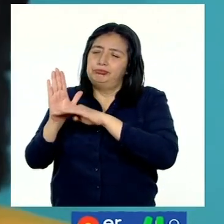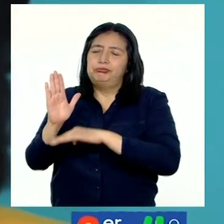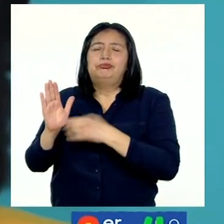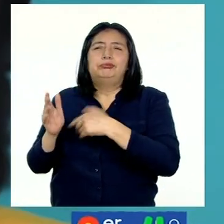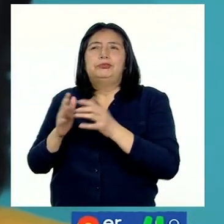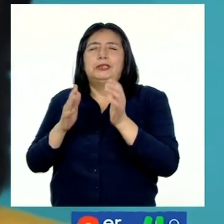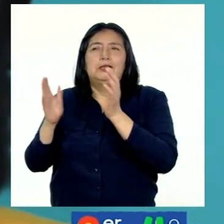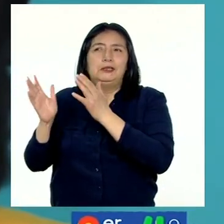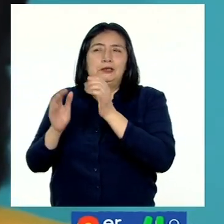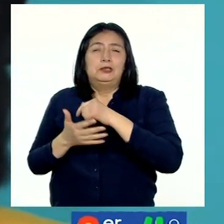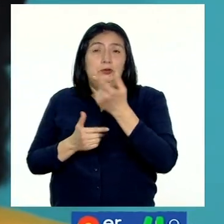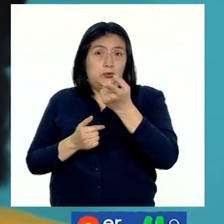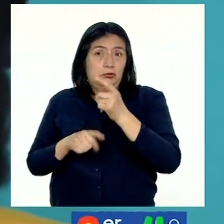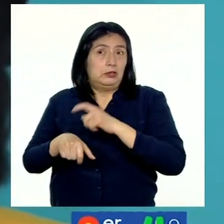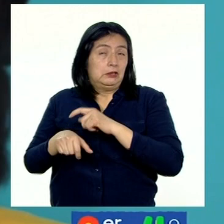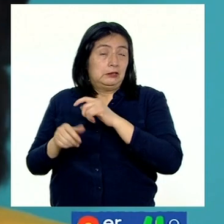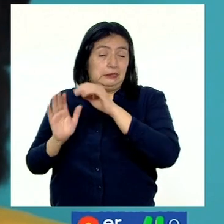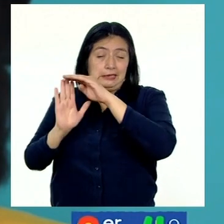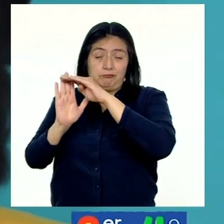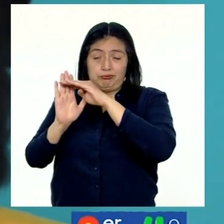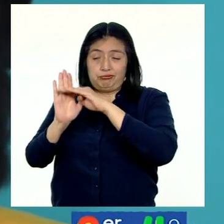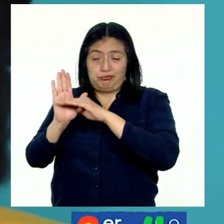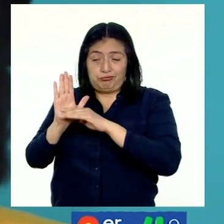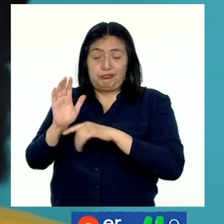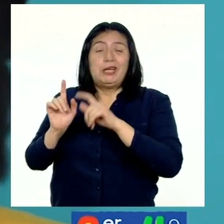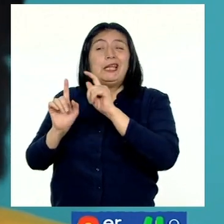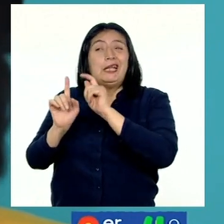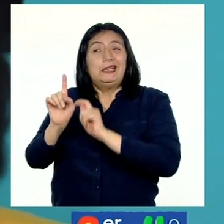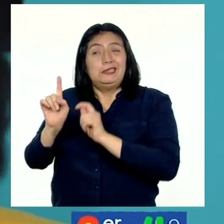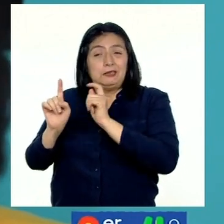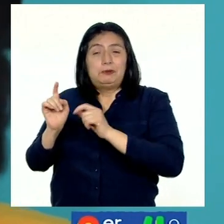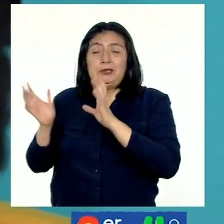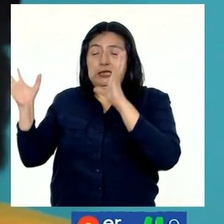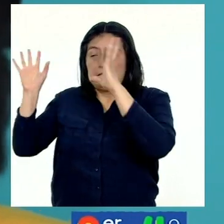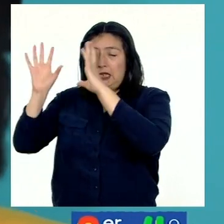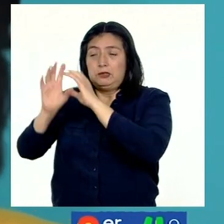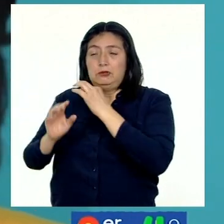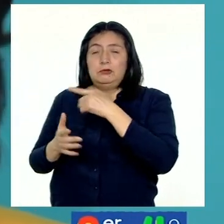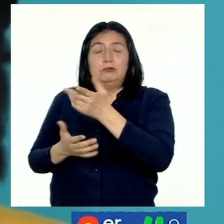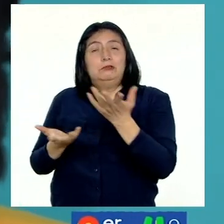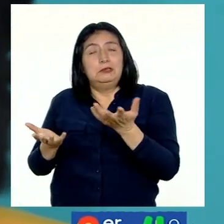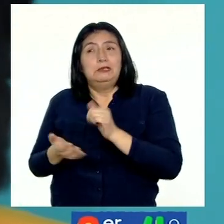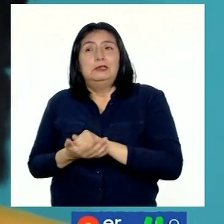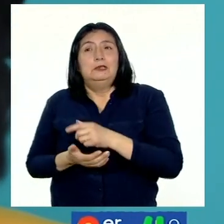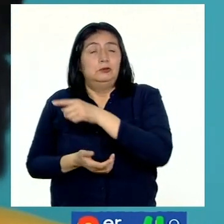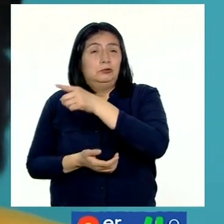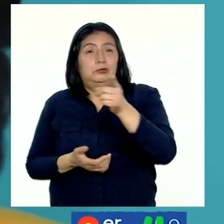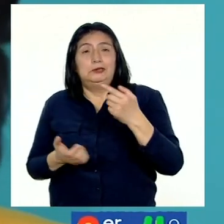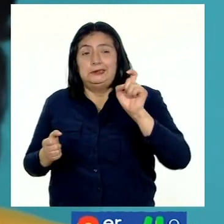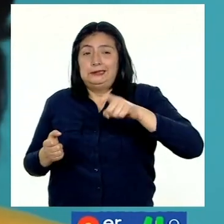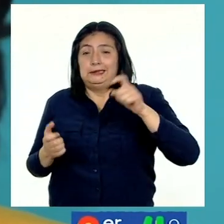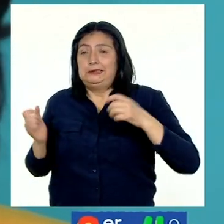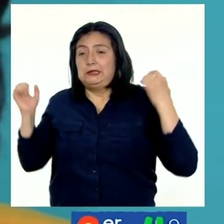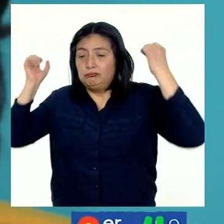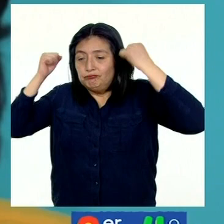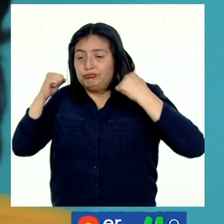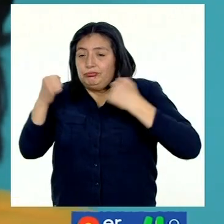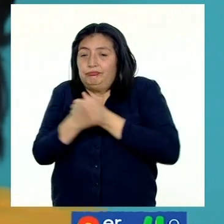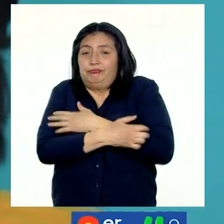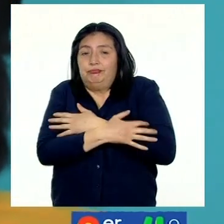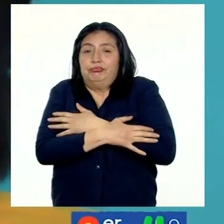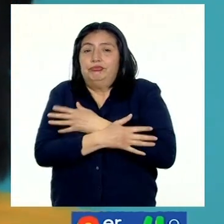Con este descenso de temperatura del aire durante el periodo nocturno, pues ustedes tendrán que abrigarse.